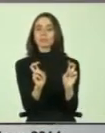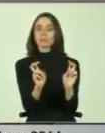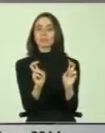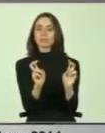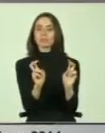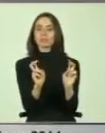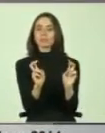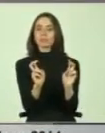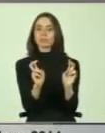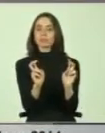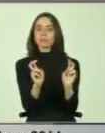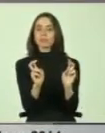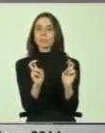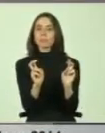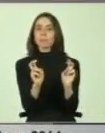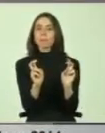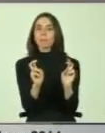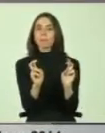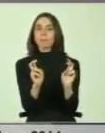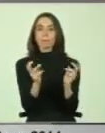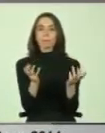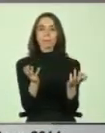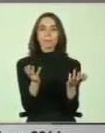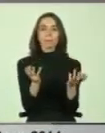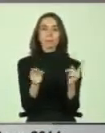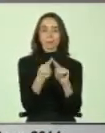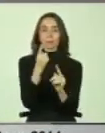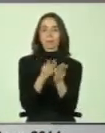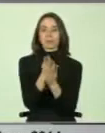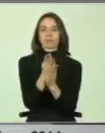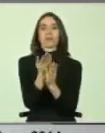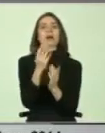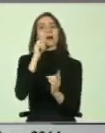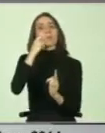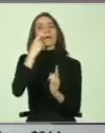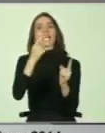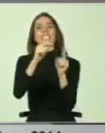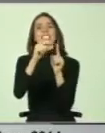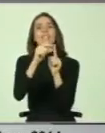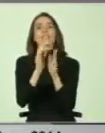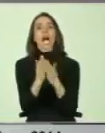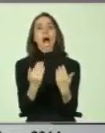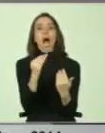un contexto, o sea, primero vamos a partir definiendo lo que es emergencia.